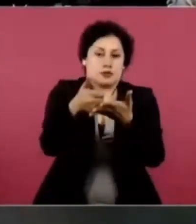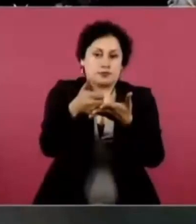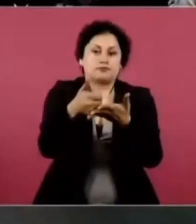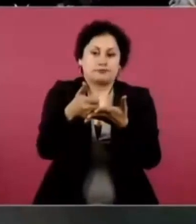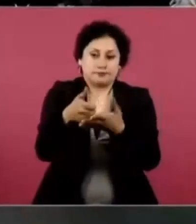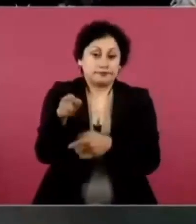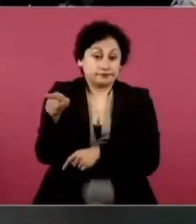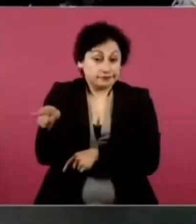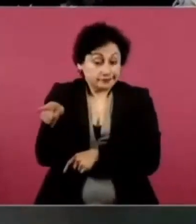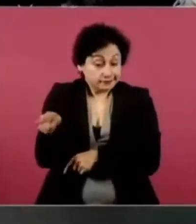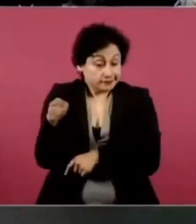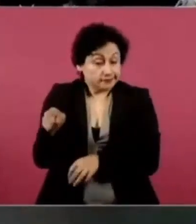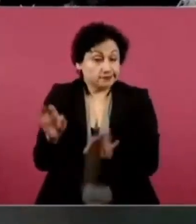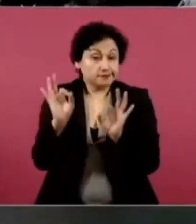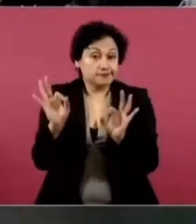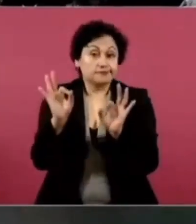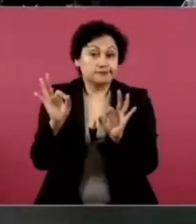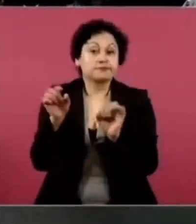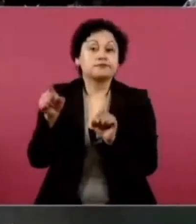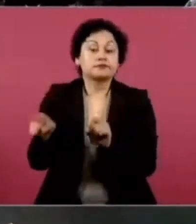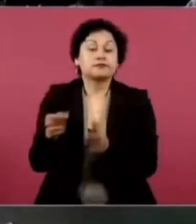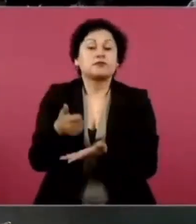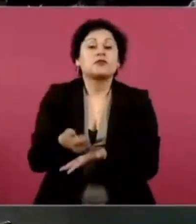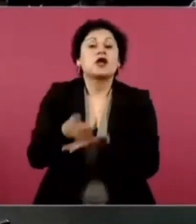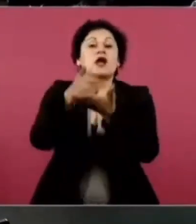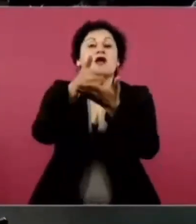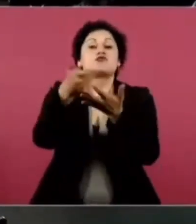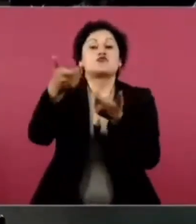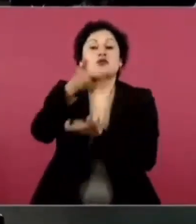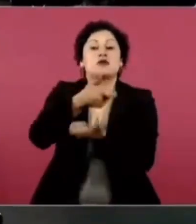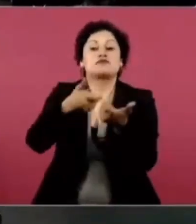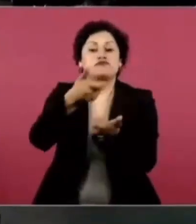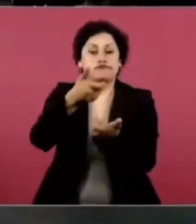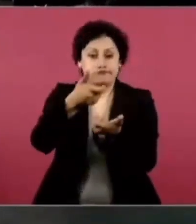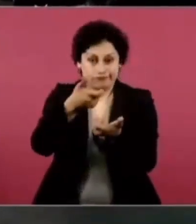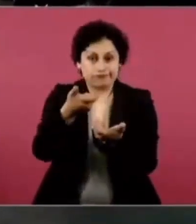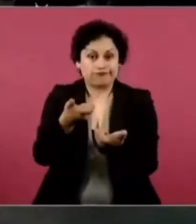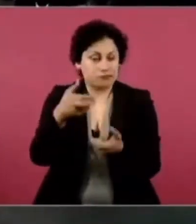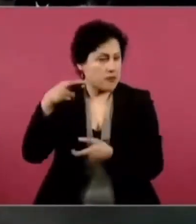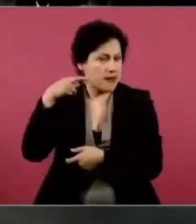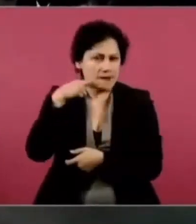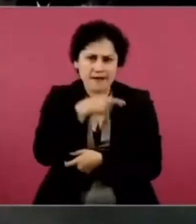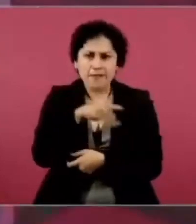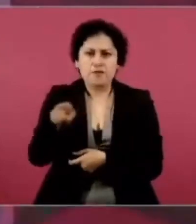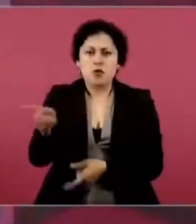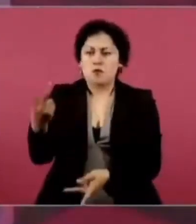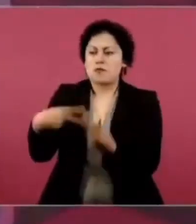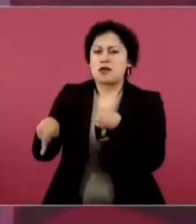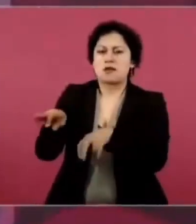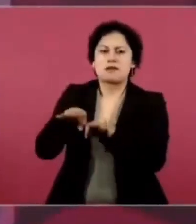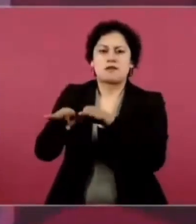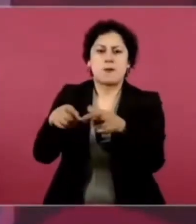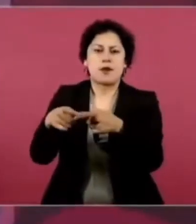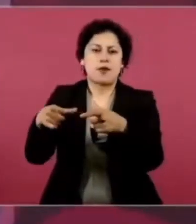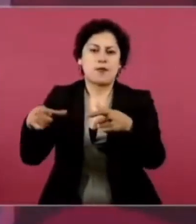eso reactiva la economía rápido, genera muchísimos empleos,